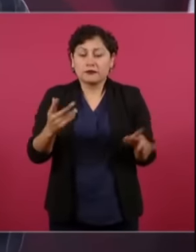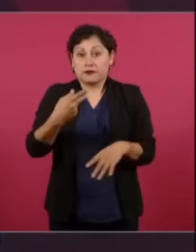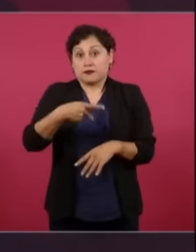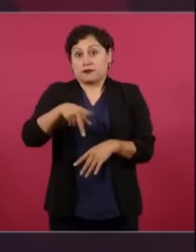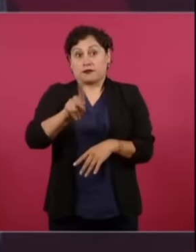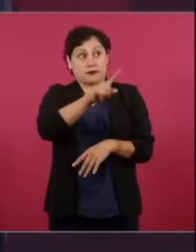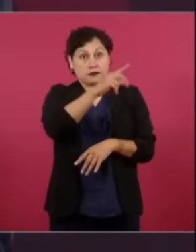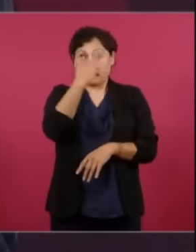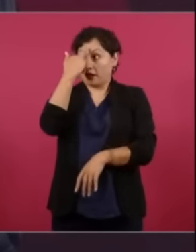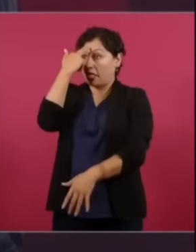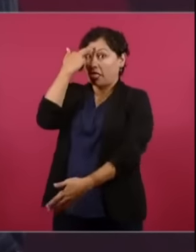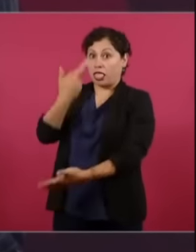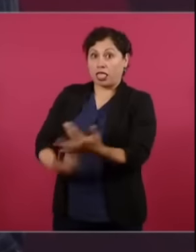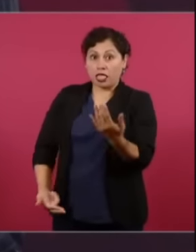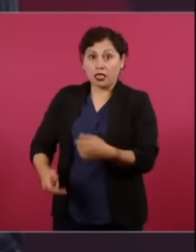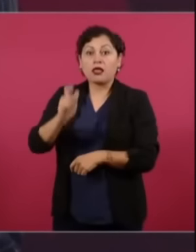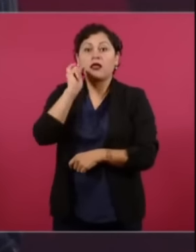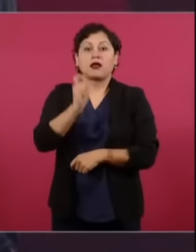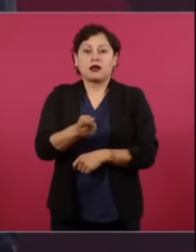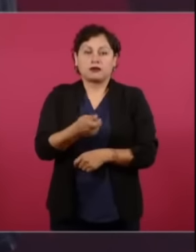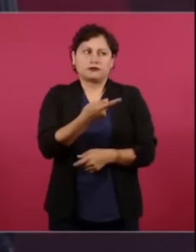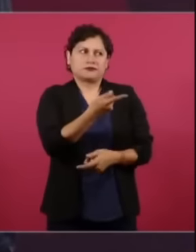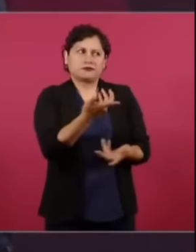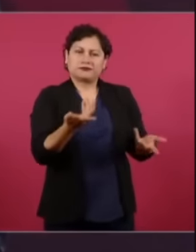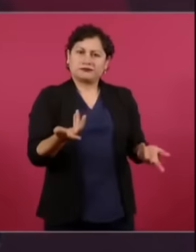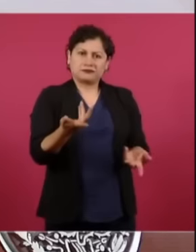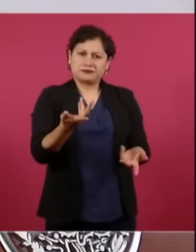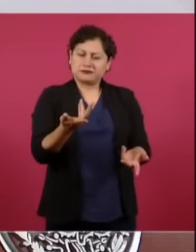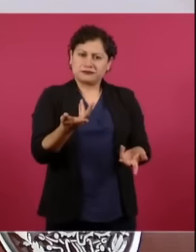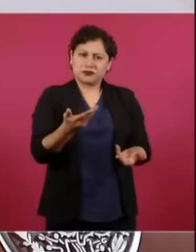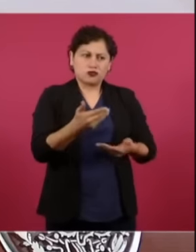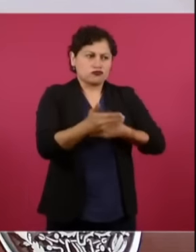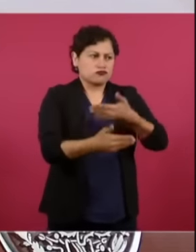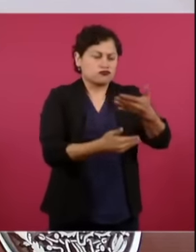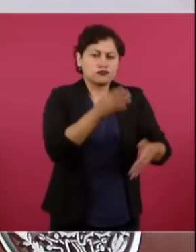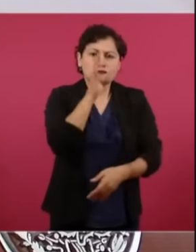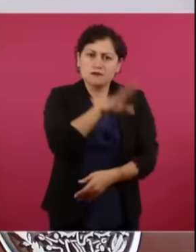no les va a ir bien va a ser como hace tres meses